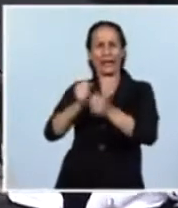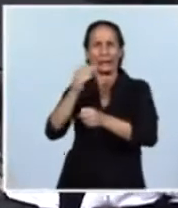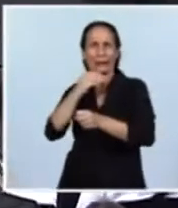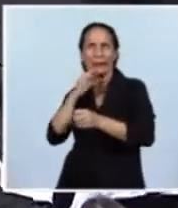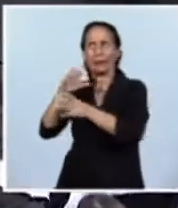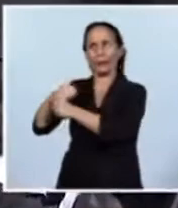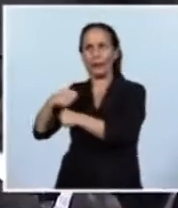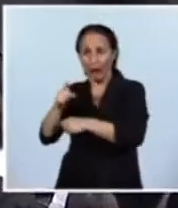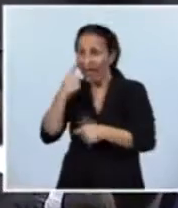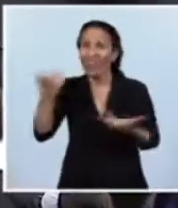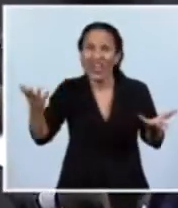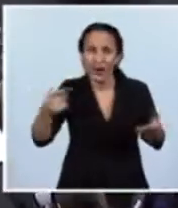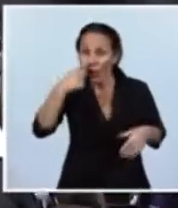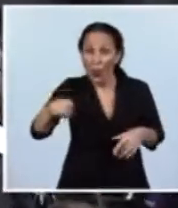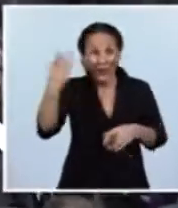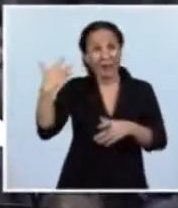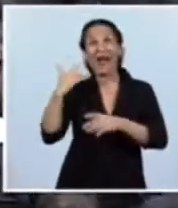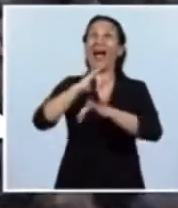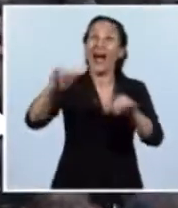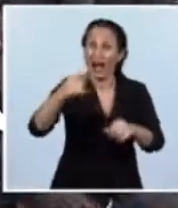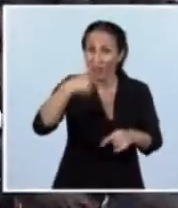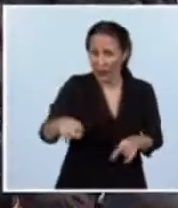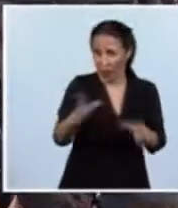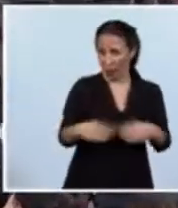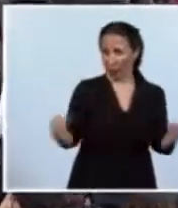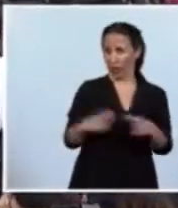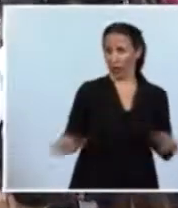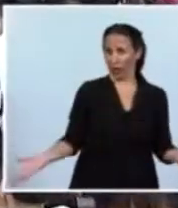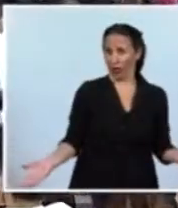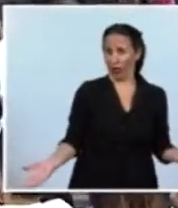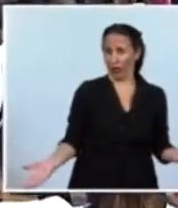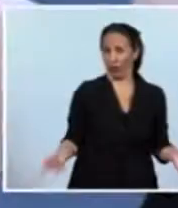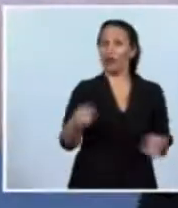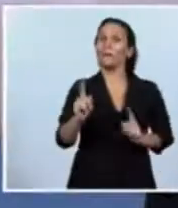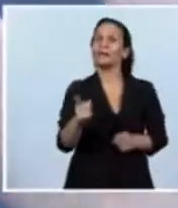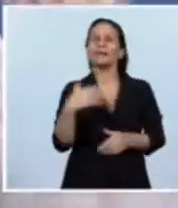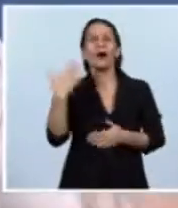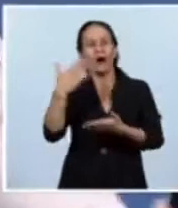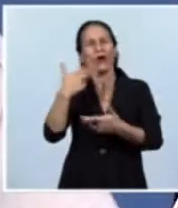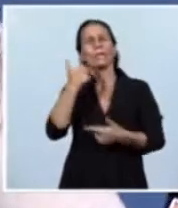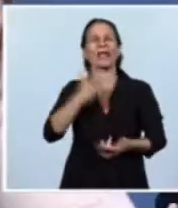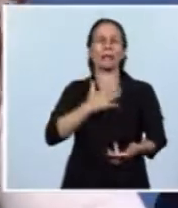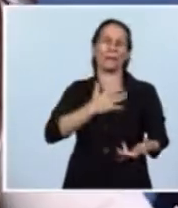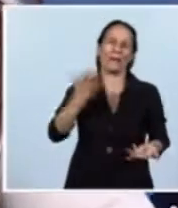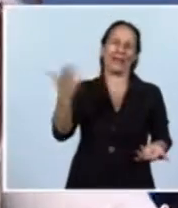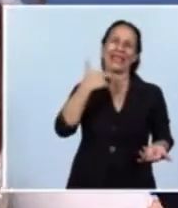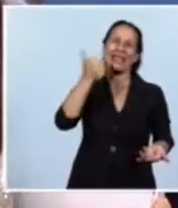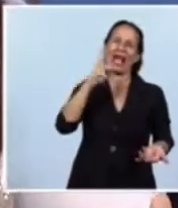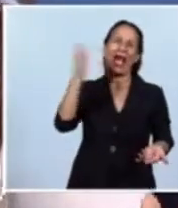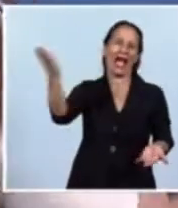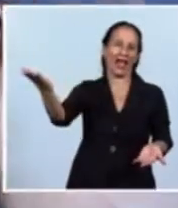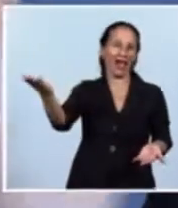den a conocer, las últimas que dieron a conocer fue un bochorno y un papelón, como cuando se metieron con mi pobre hija también que tenía un